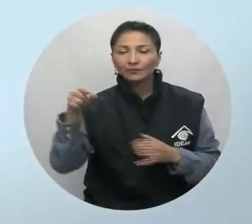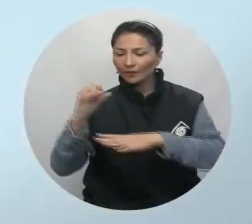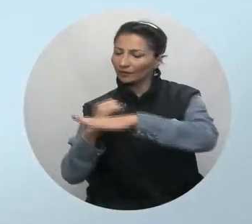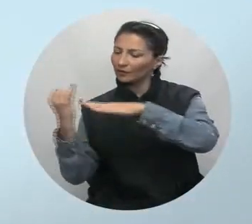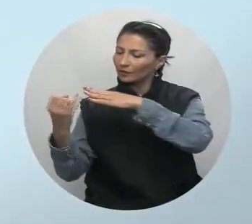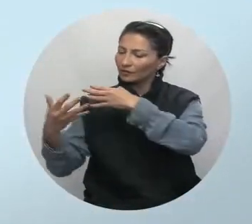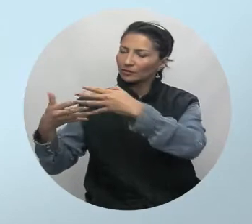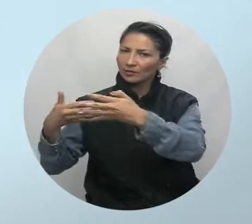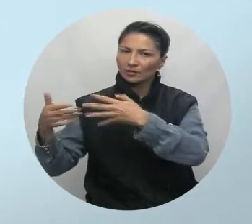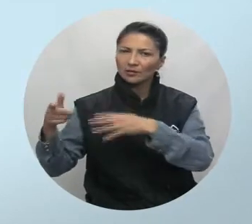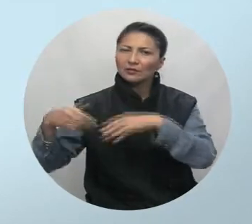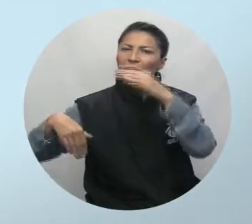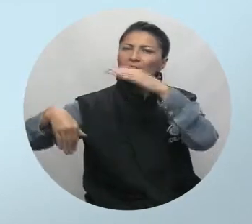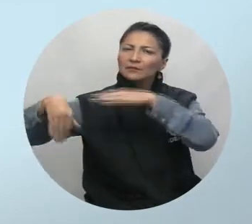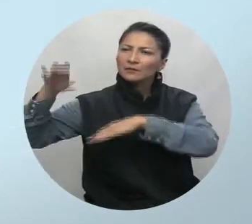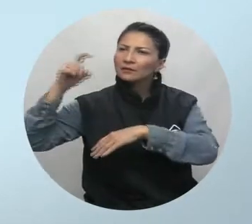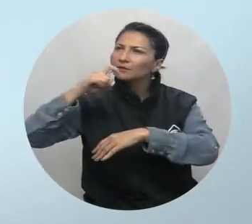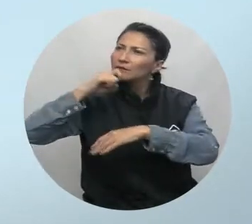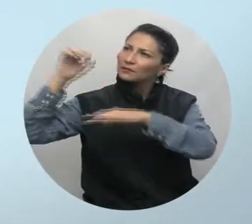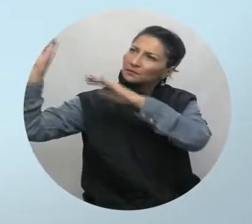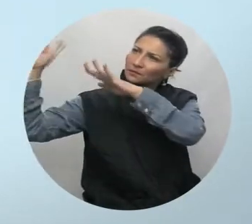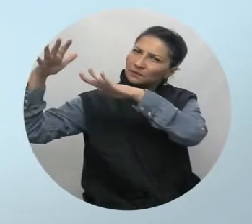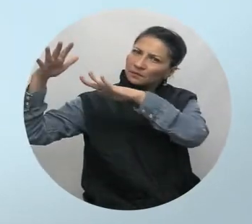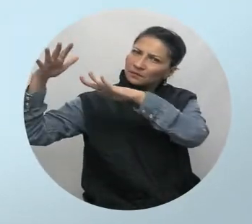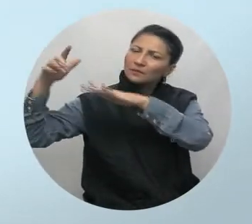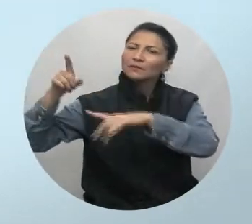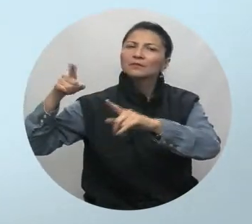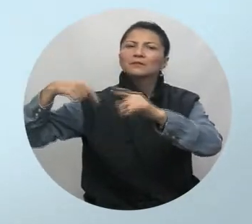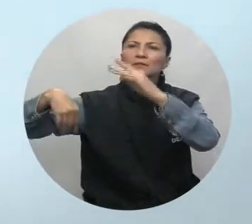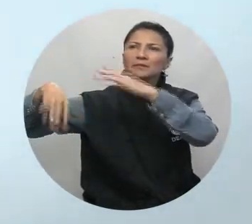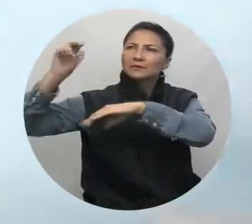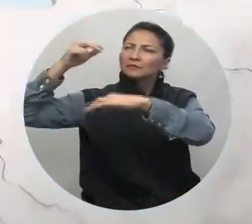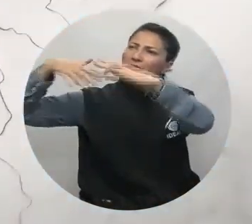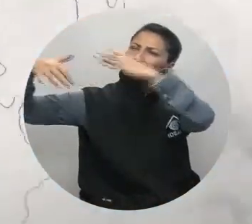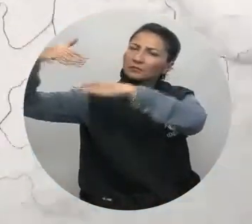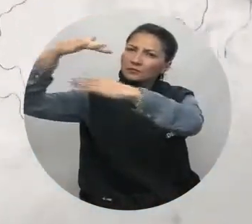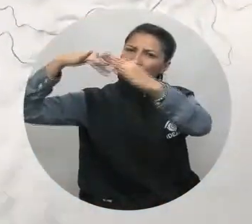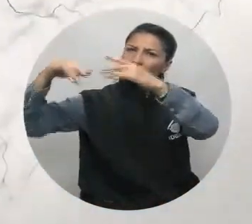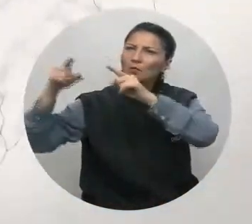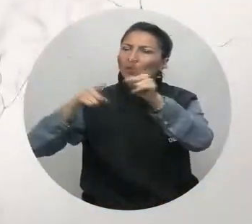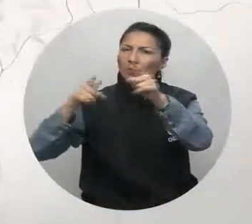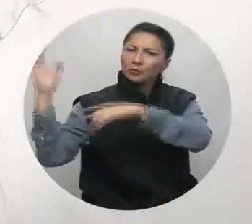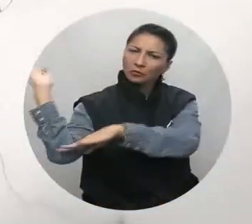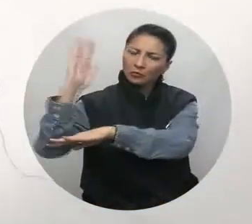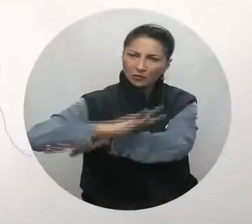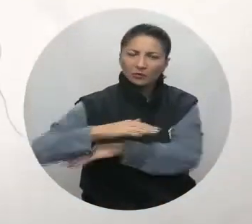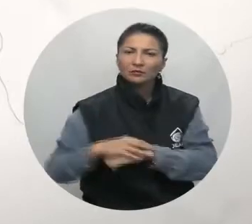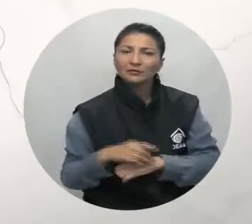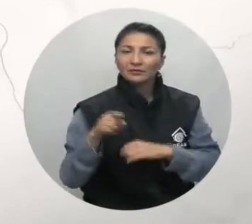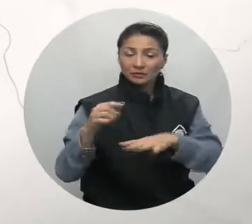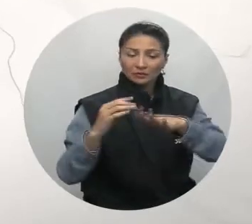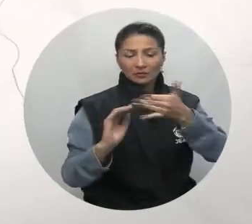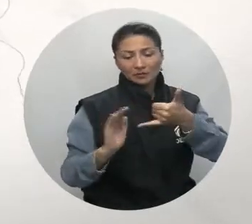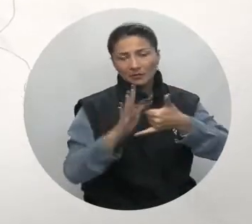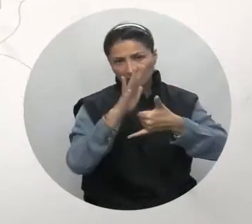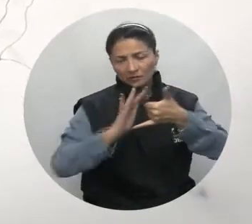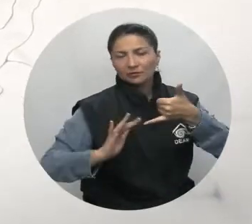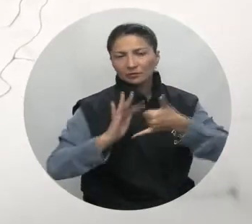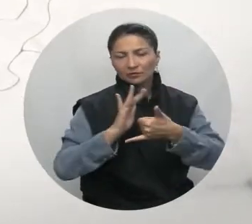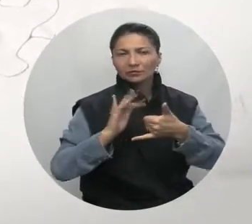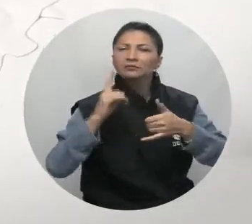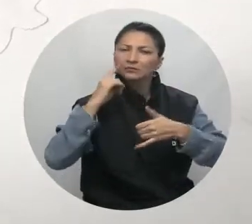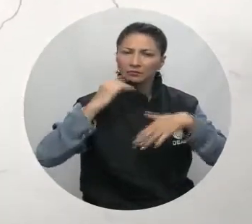Sobre las islas, lo normal es que predomina el tiempo seco en el área, con cielo parcialmente nublado entre la jornada. Sobre el litoral